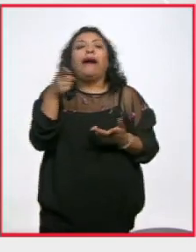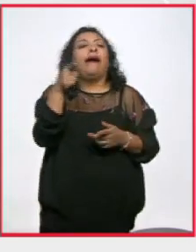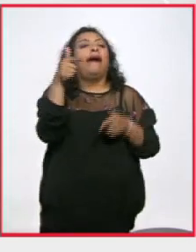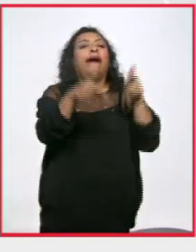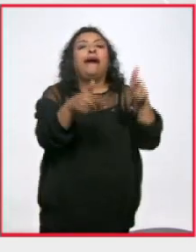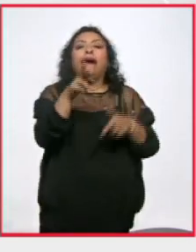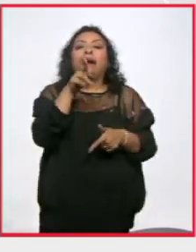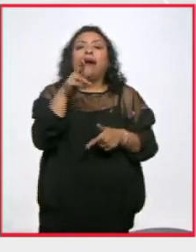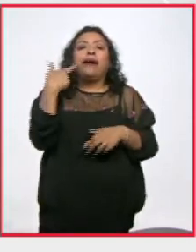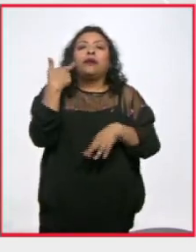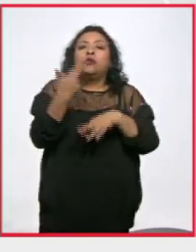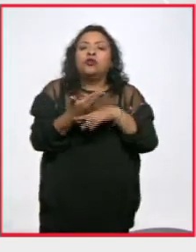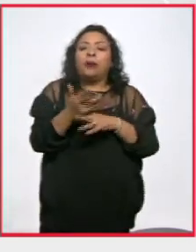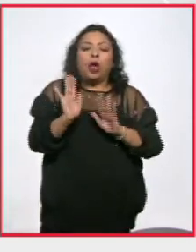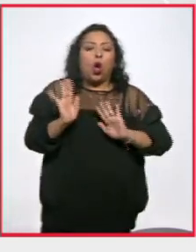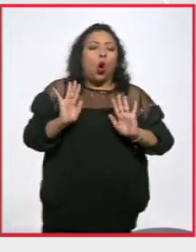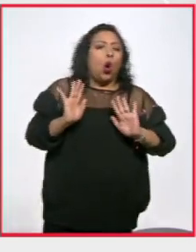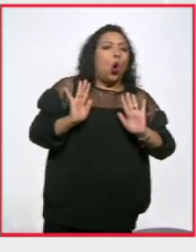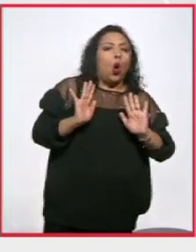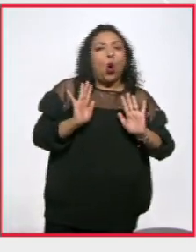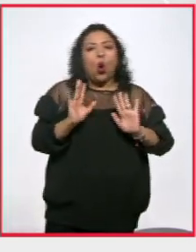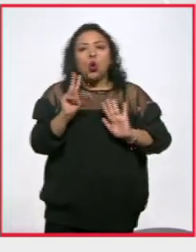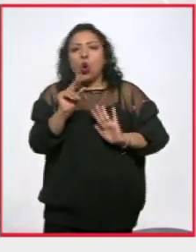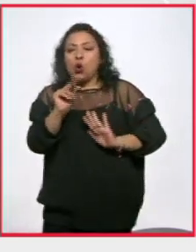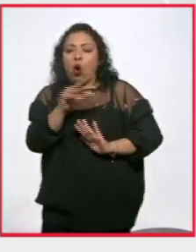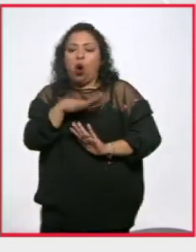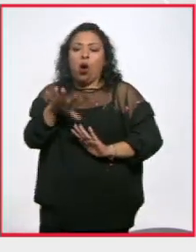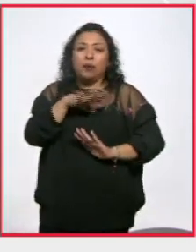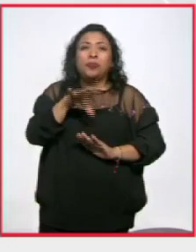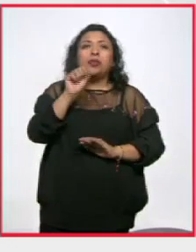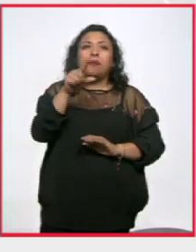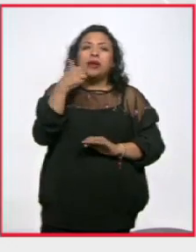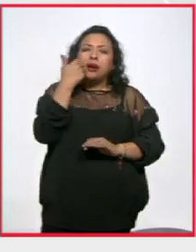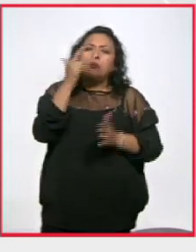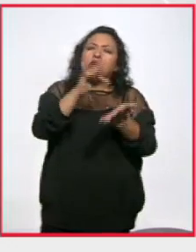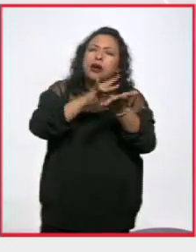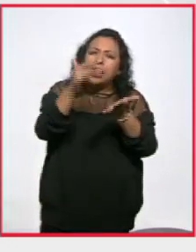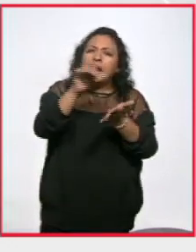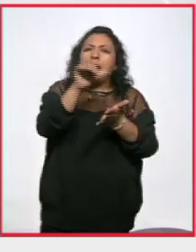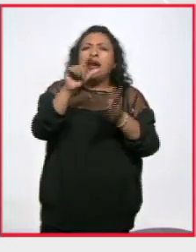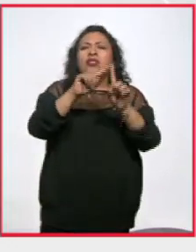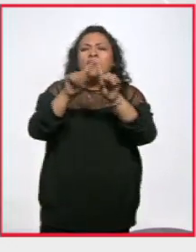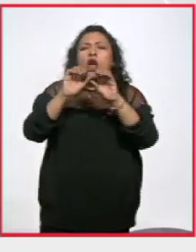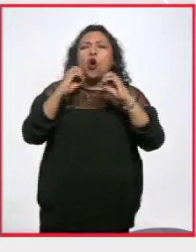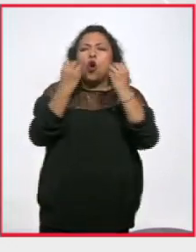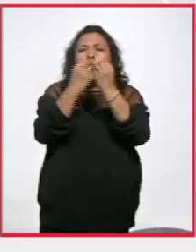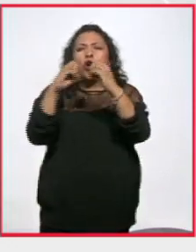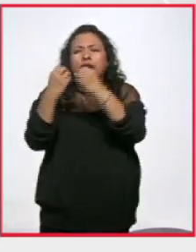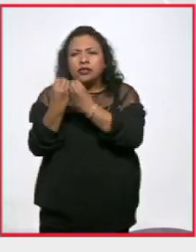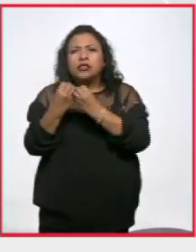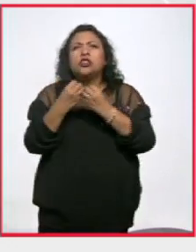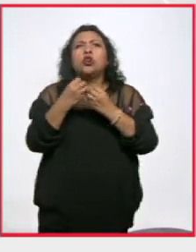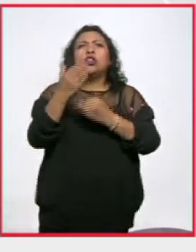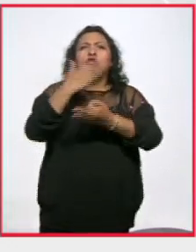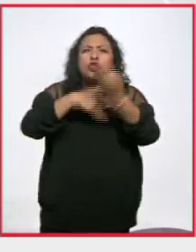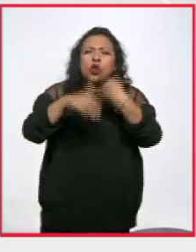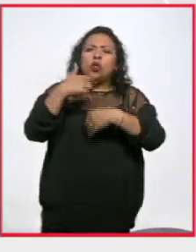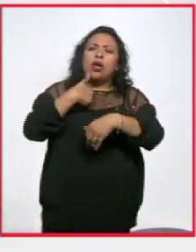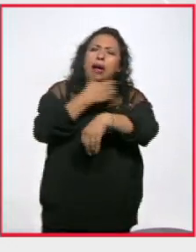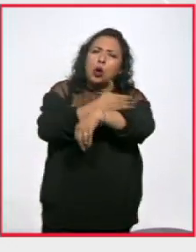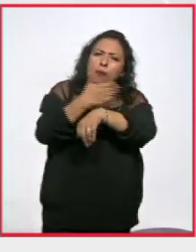responsables. También queremos agradecer a las organizaciones, a todos los que nos han